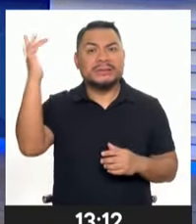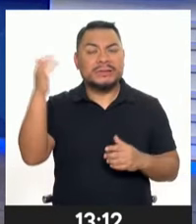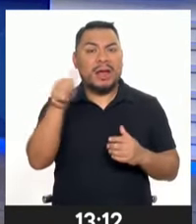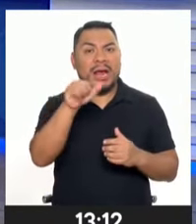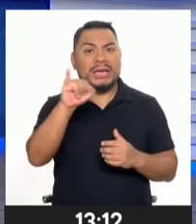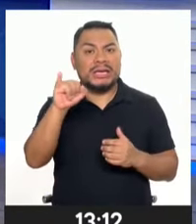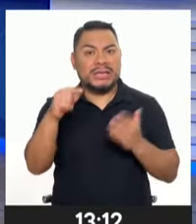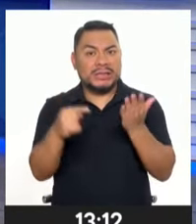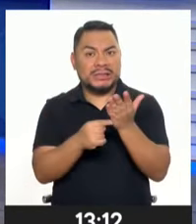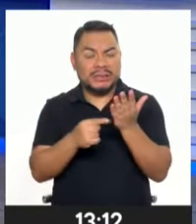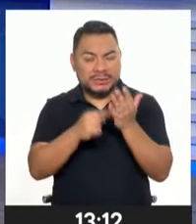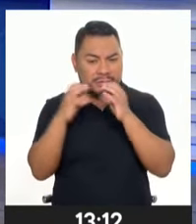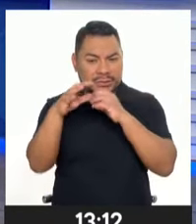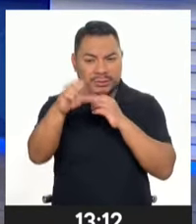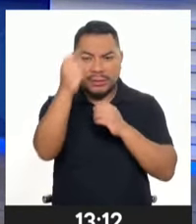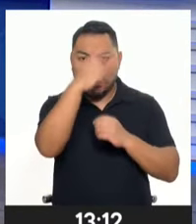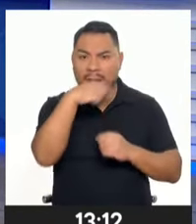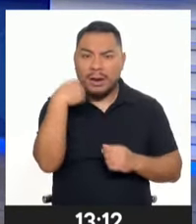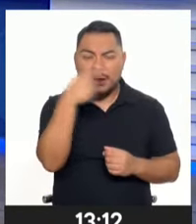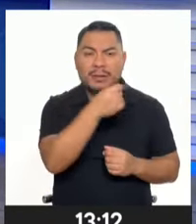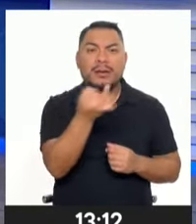para verificar la identidad de algún agresor.